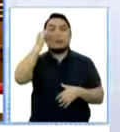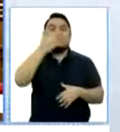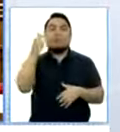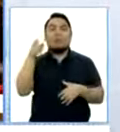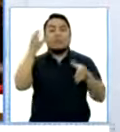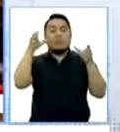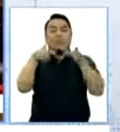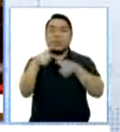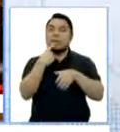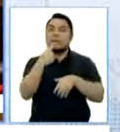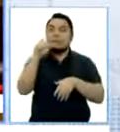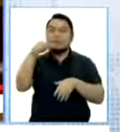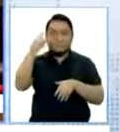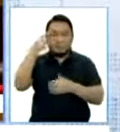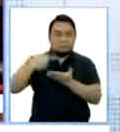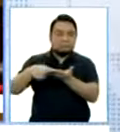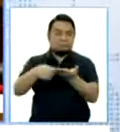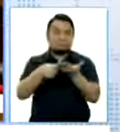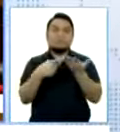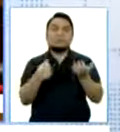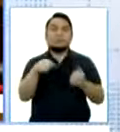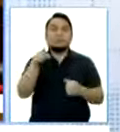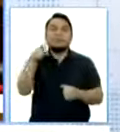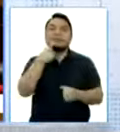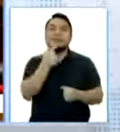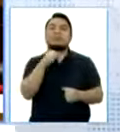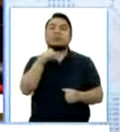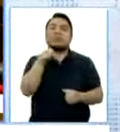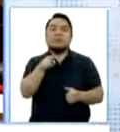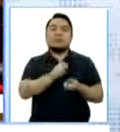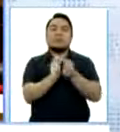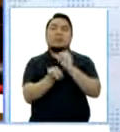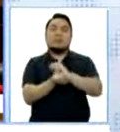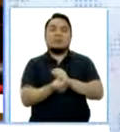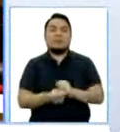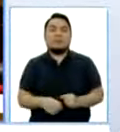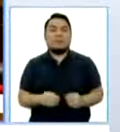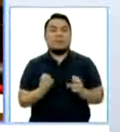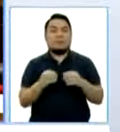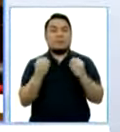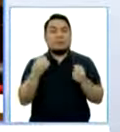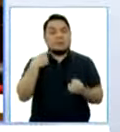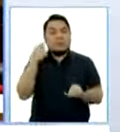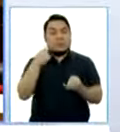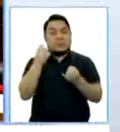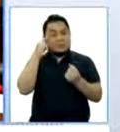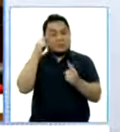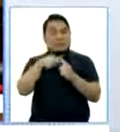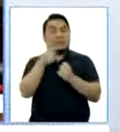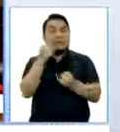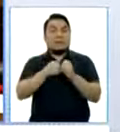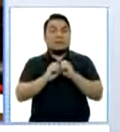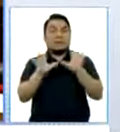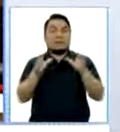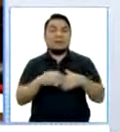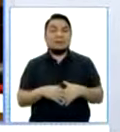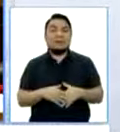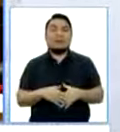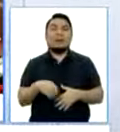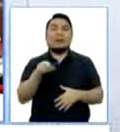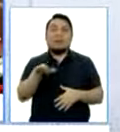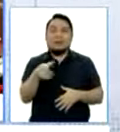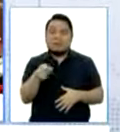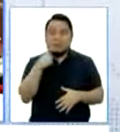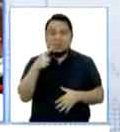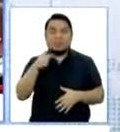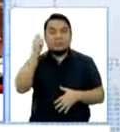Congreso reconsidere, reevalúe y desestime esta reforma, porque al final del día, si se confirma, esto va a ir al